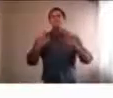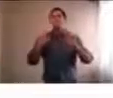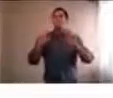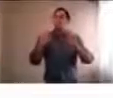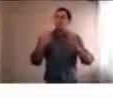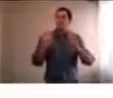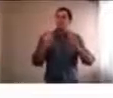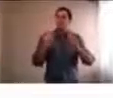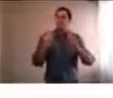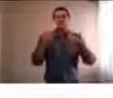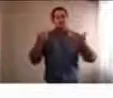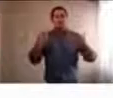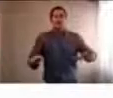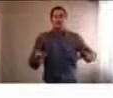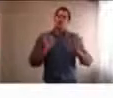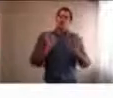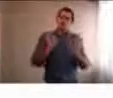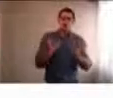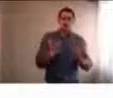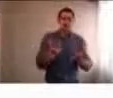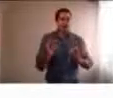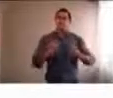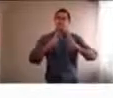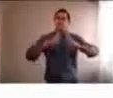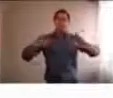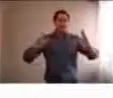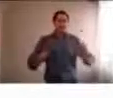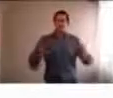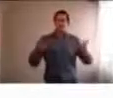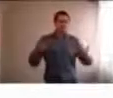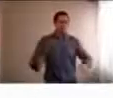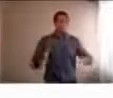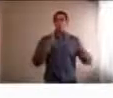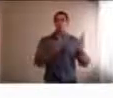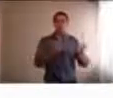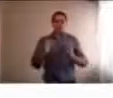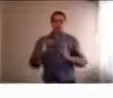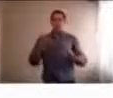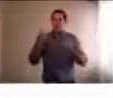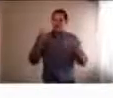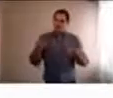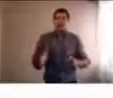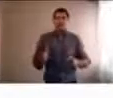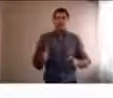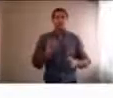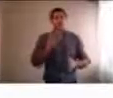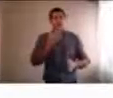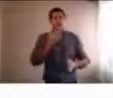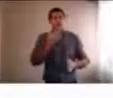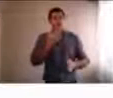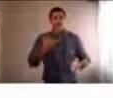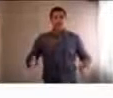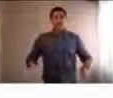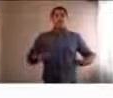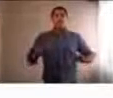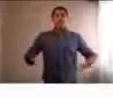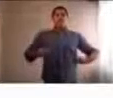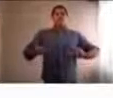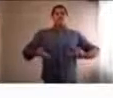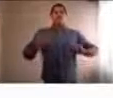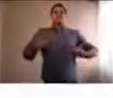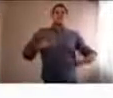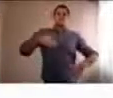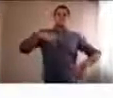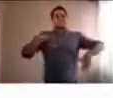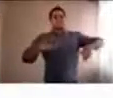ciertas cosas funcionan, pero también el estado anímico también ha ido fluctuando y eso incide en el día a